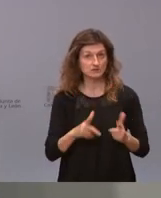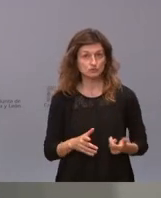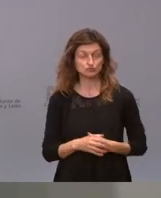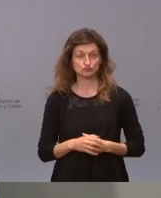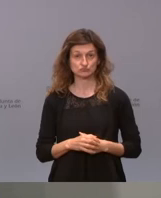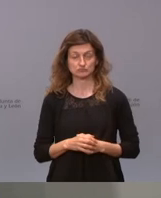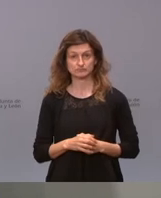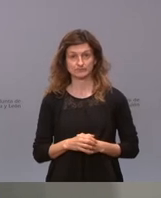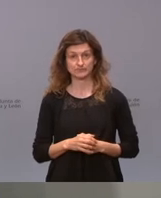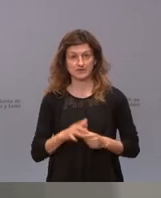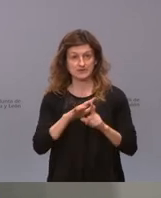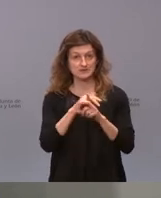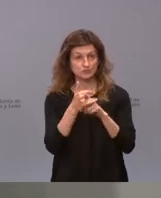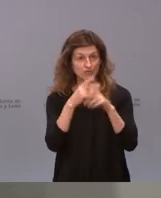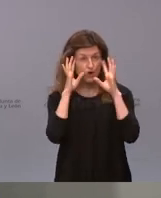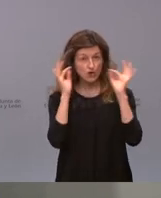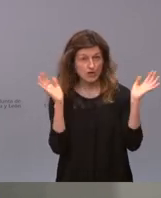¿esto es una situación incongruente?